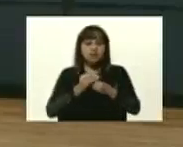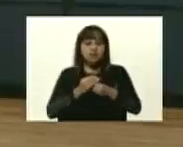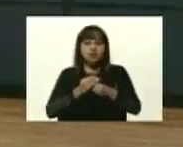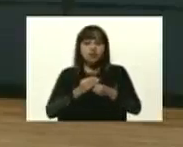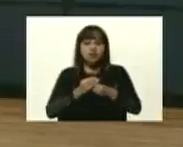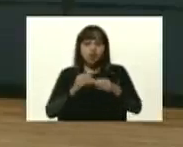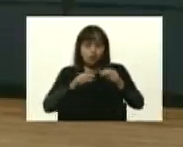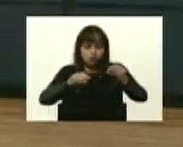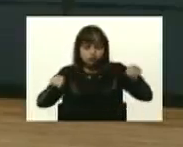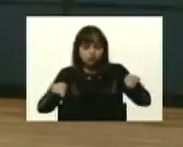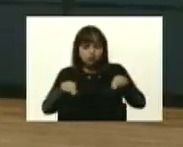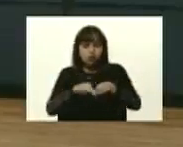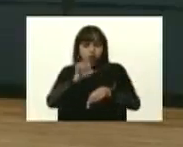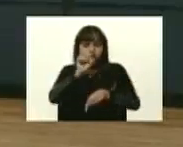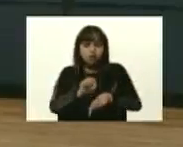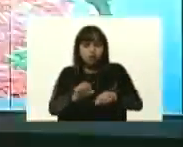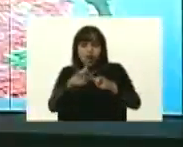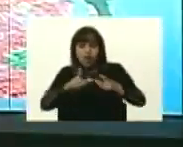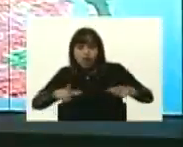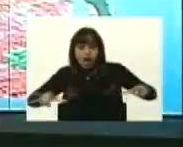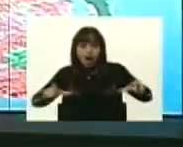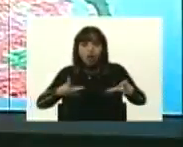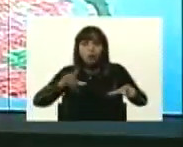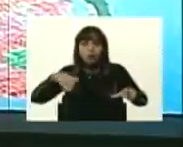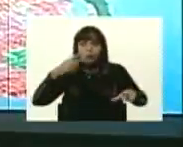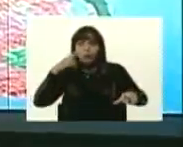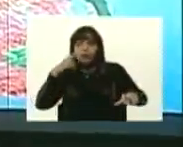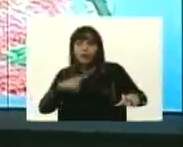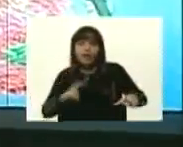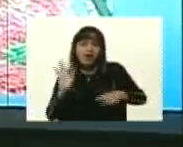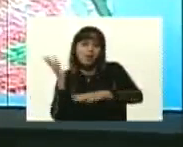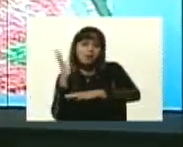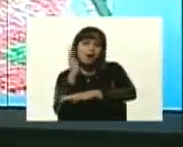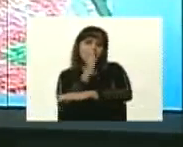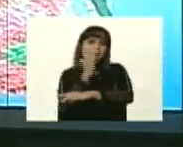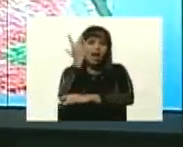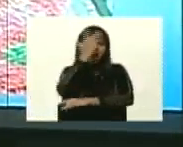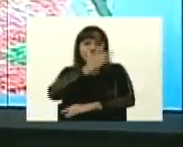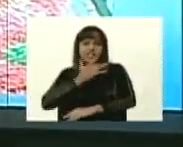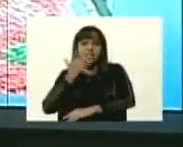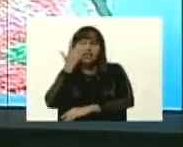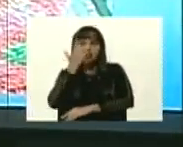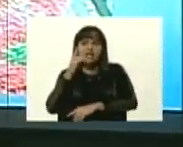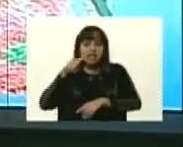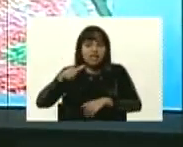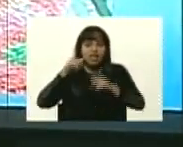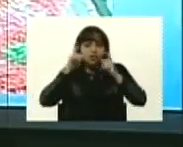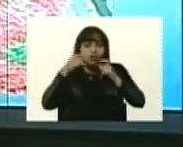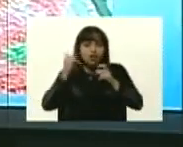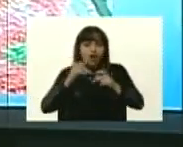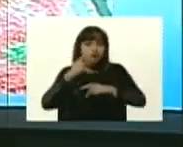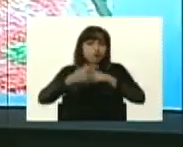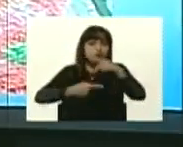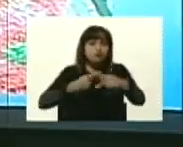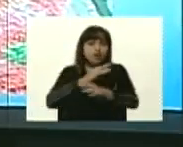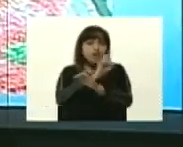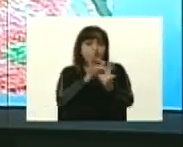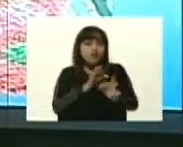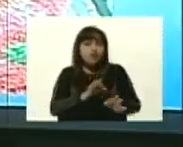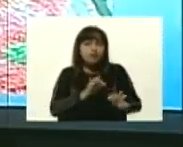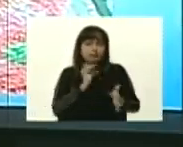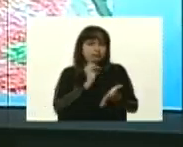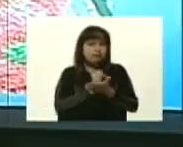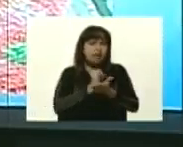sección del sur del lago donde podemos observar palma africana. Esta imagen está procesada de forma tal que